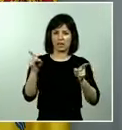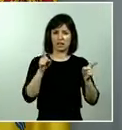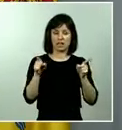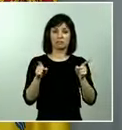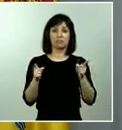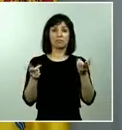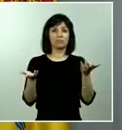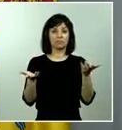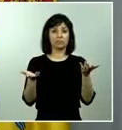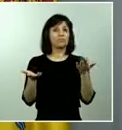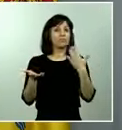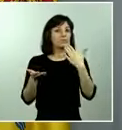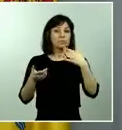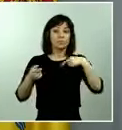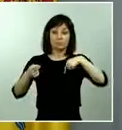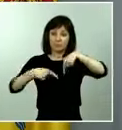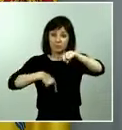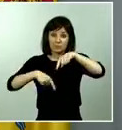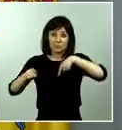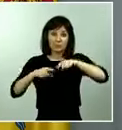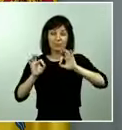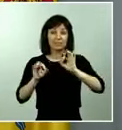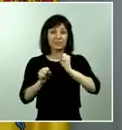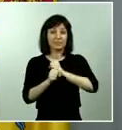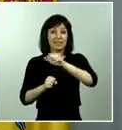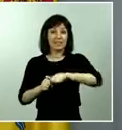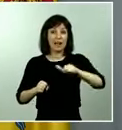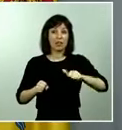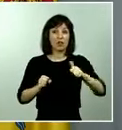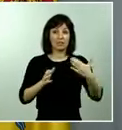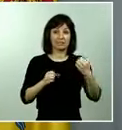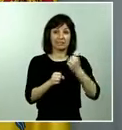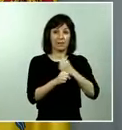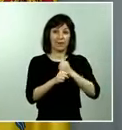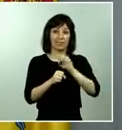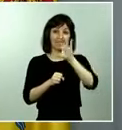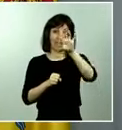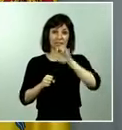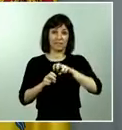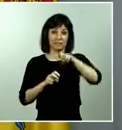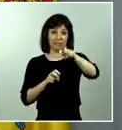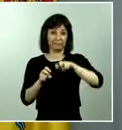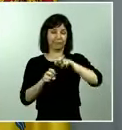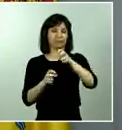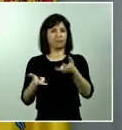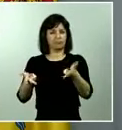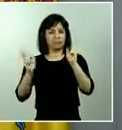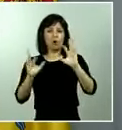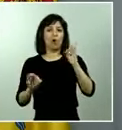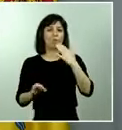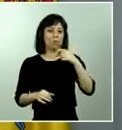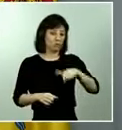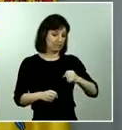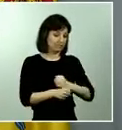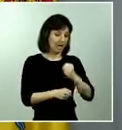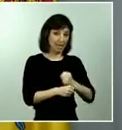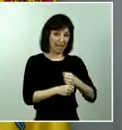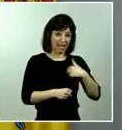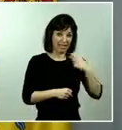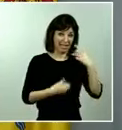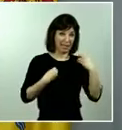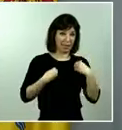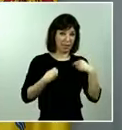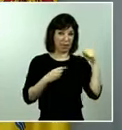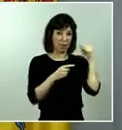desplazamientos de los trabajadores transfronterizos o de las personas que trabajando en un sitio tienen la residencia en otro o por razones